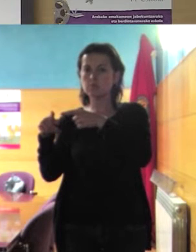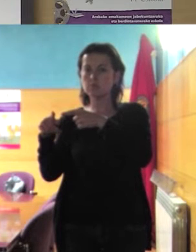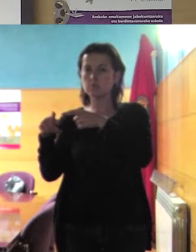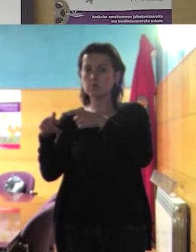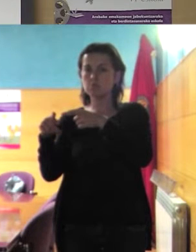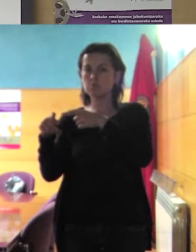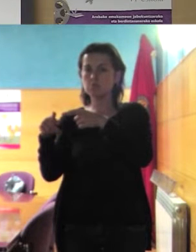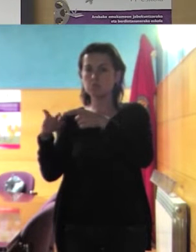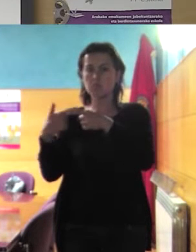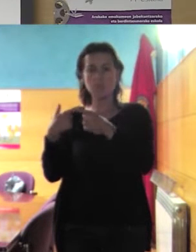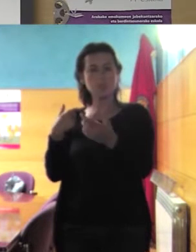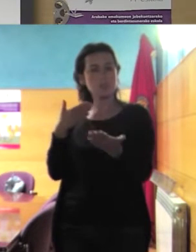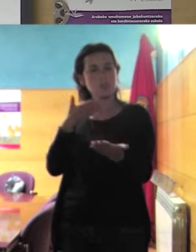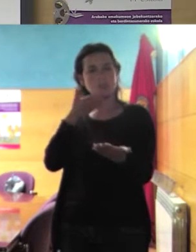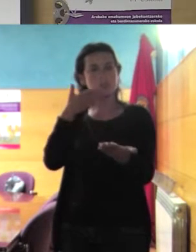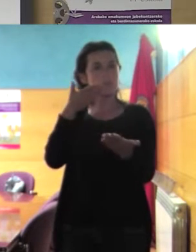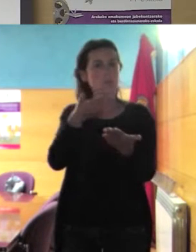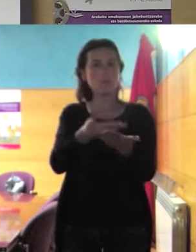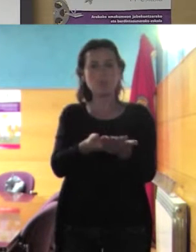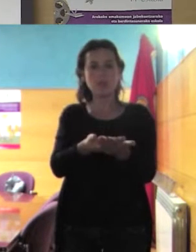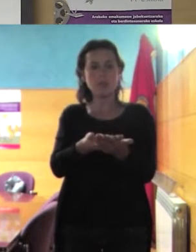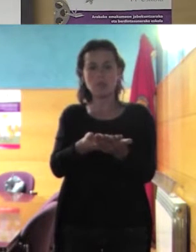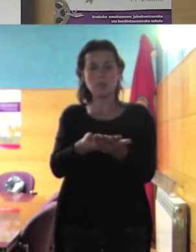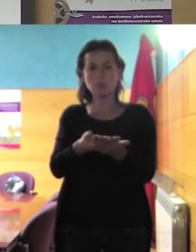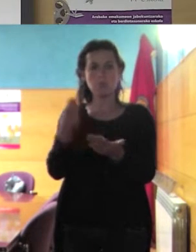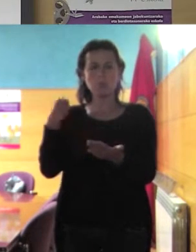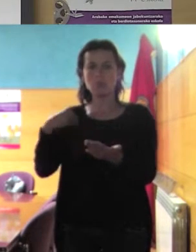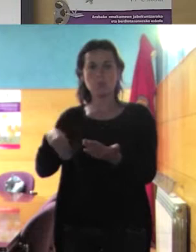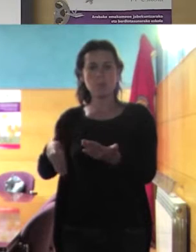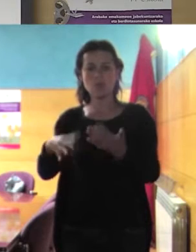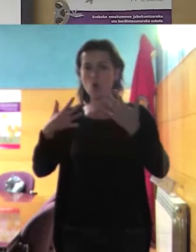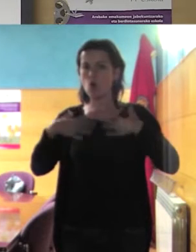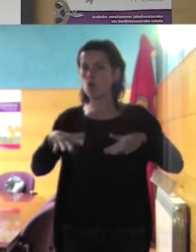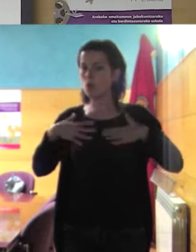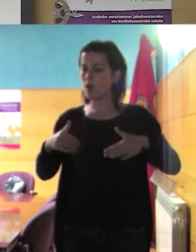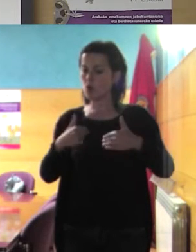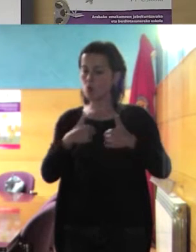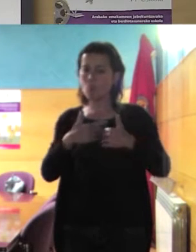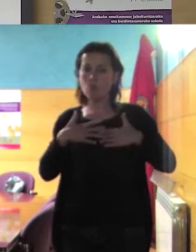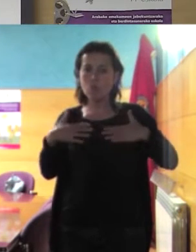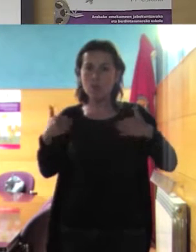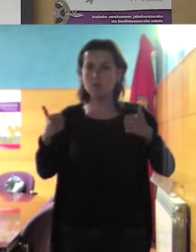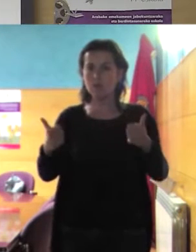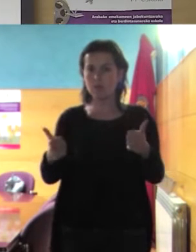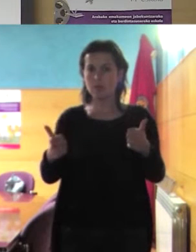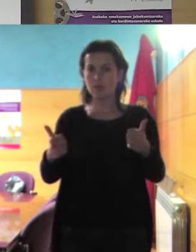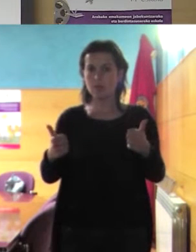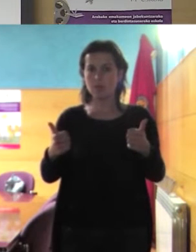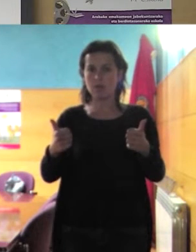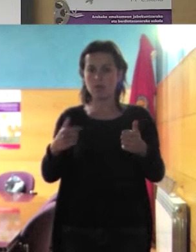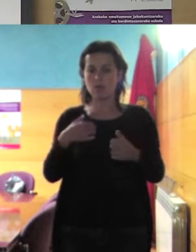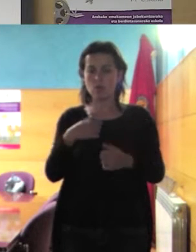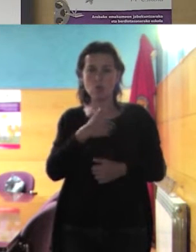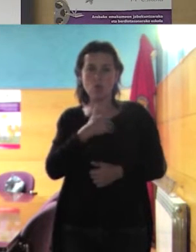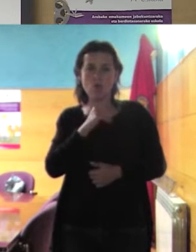bueno reivindicando exactamente lo mismo el ir vestidas como les parezca sin que nadie las critique o les diga